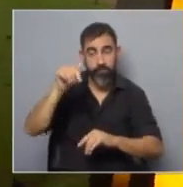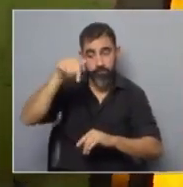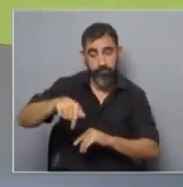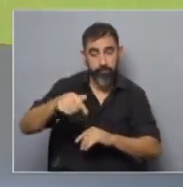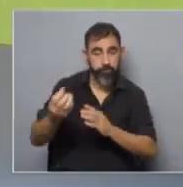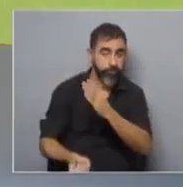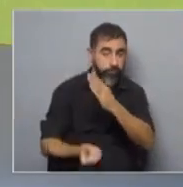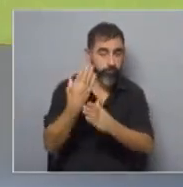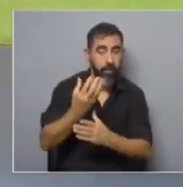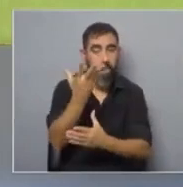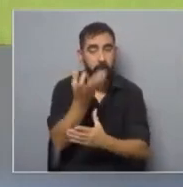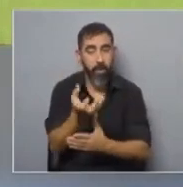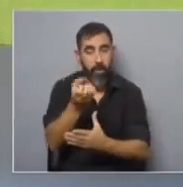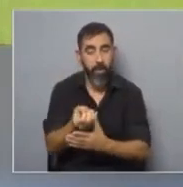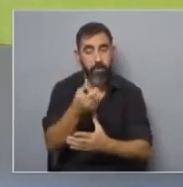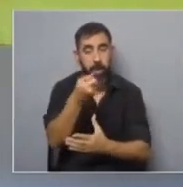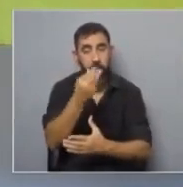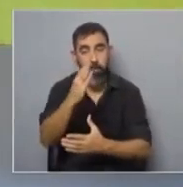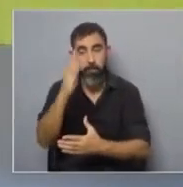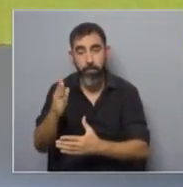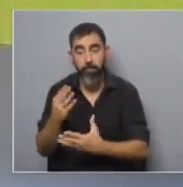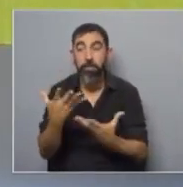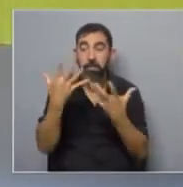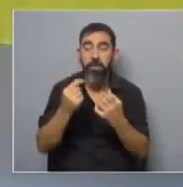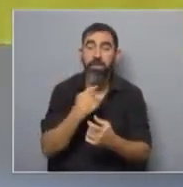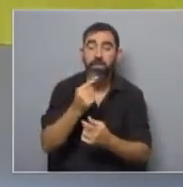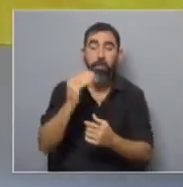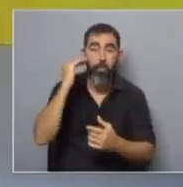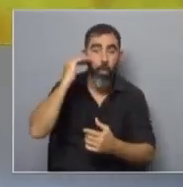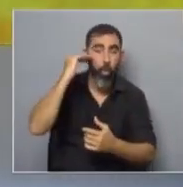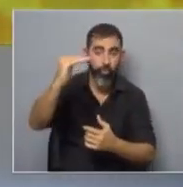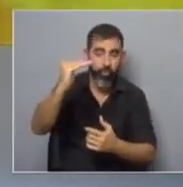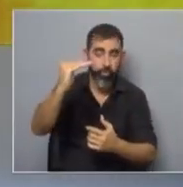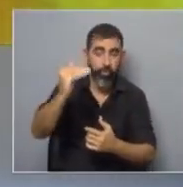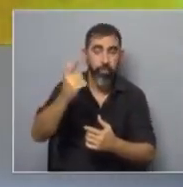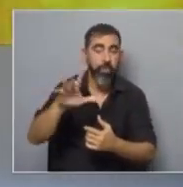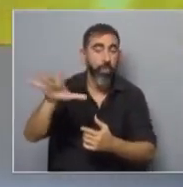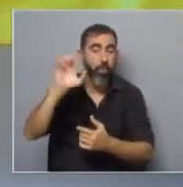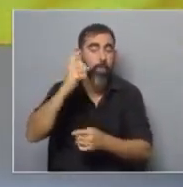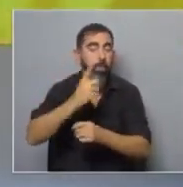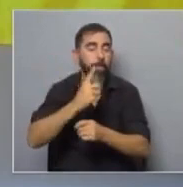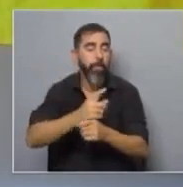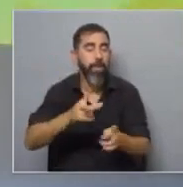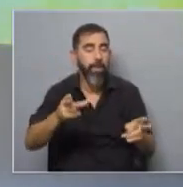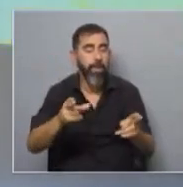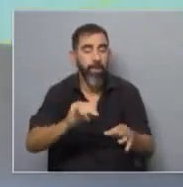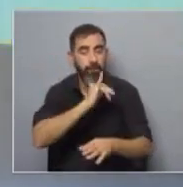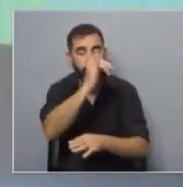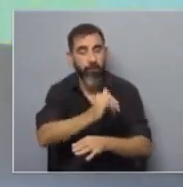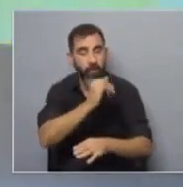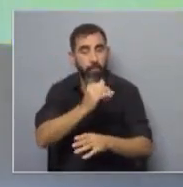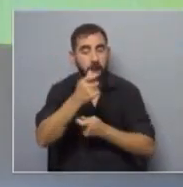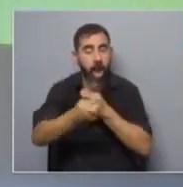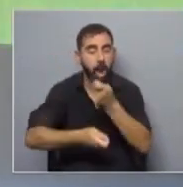allí creó esta app, que es una herramienta que quiere ser útil para los docentes. Entonces vamos a escuchar primero en esta parte del informe qué